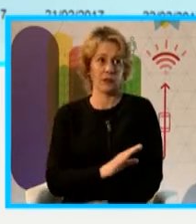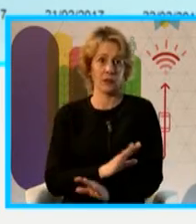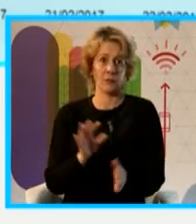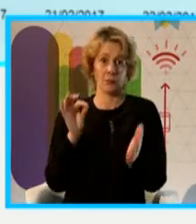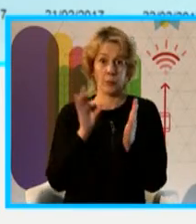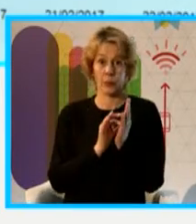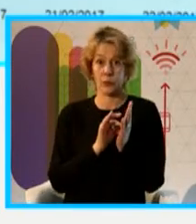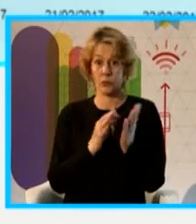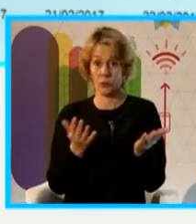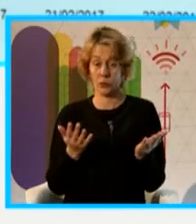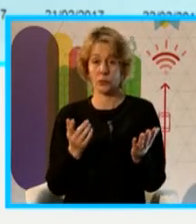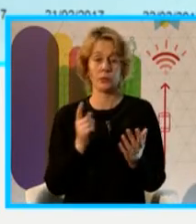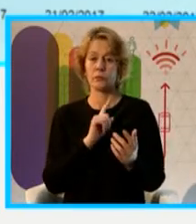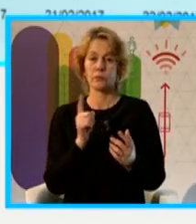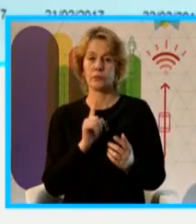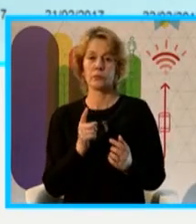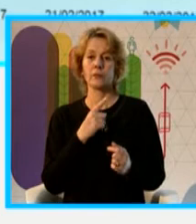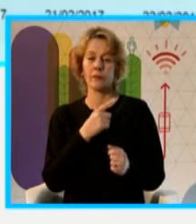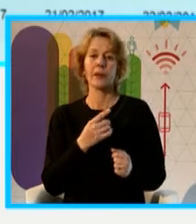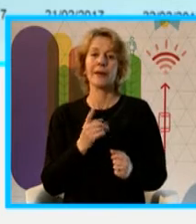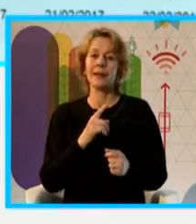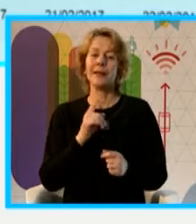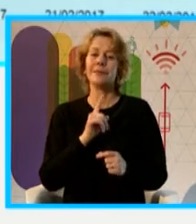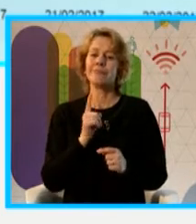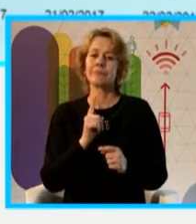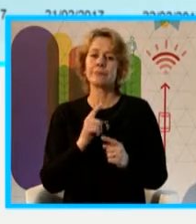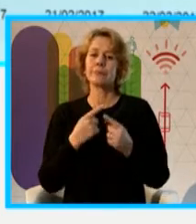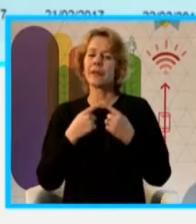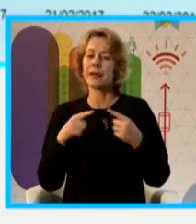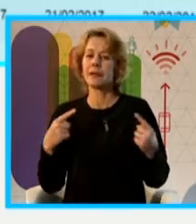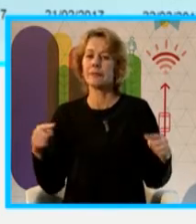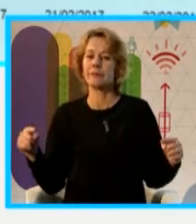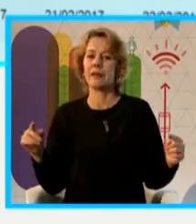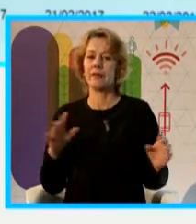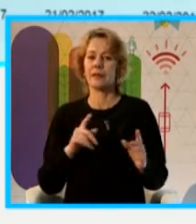Bueno, en realidad, esa gaussiana es más ancha o más finita de acuerdo a lo largo,